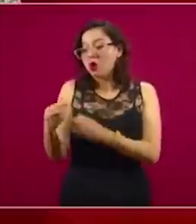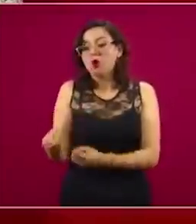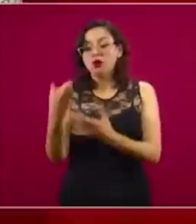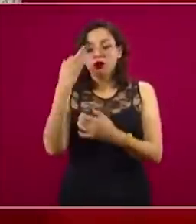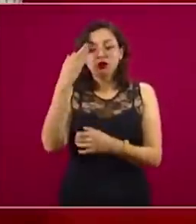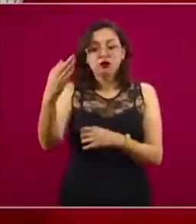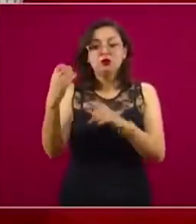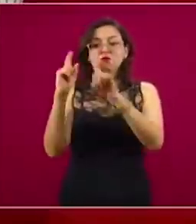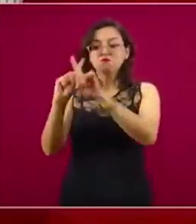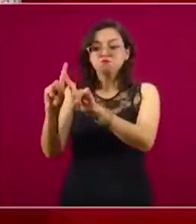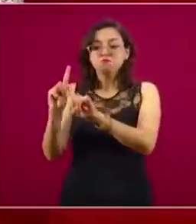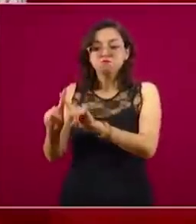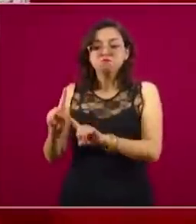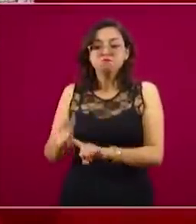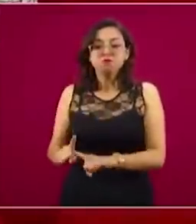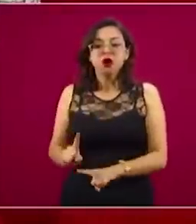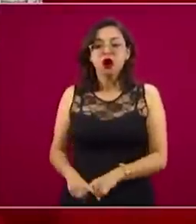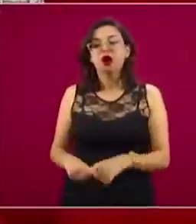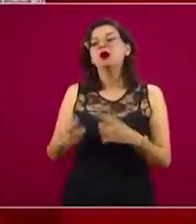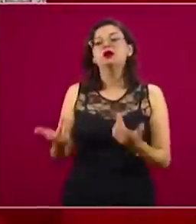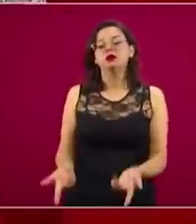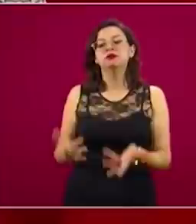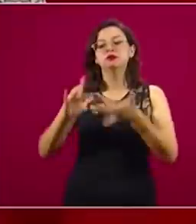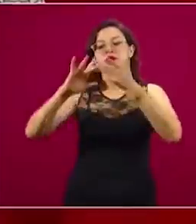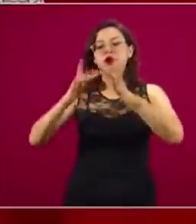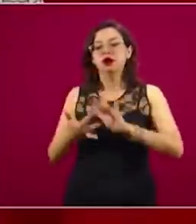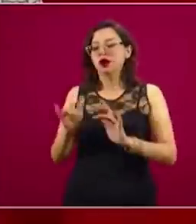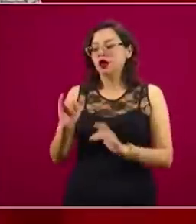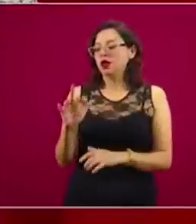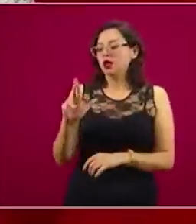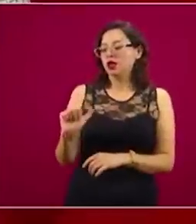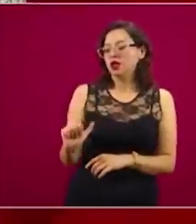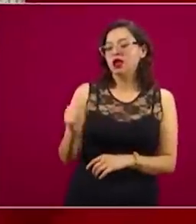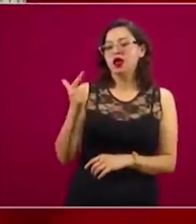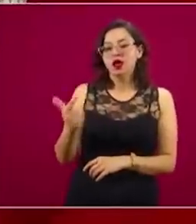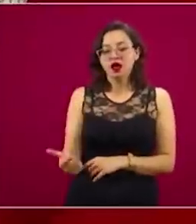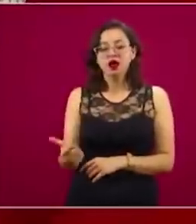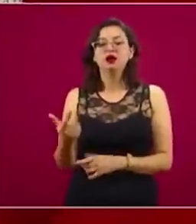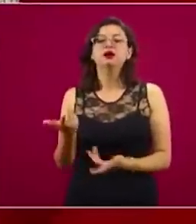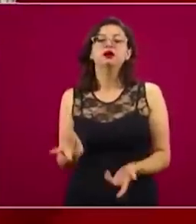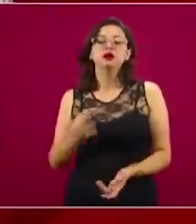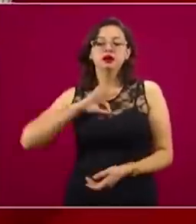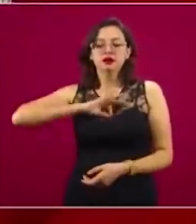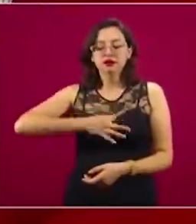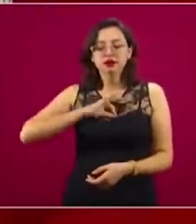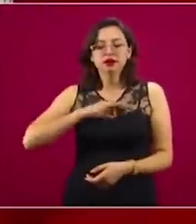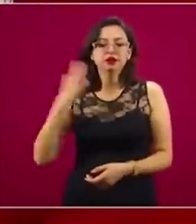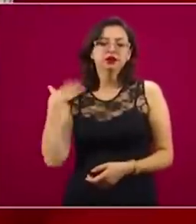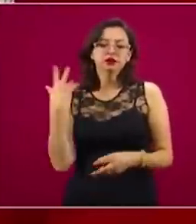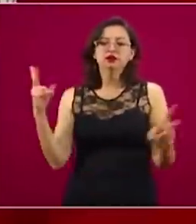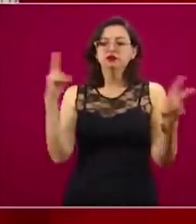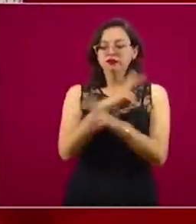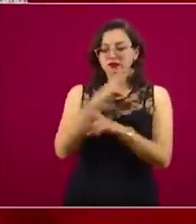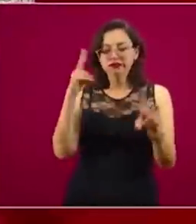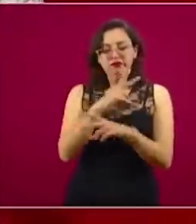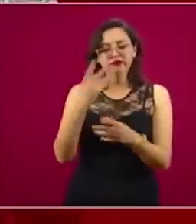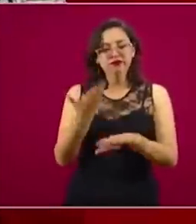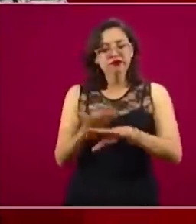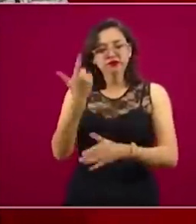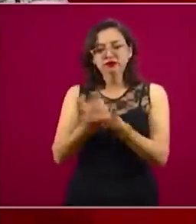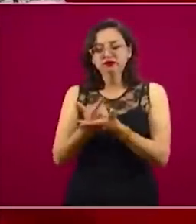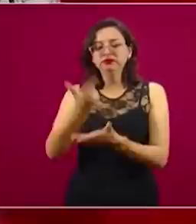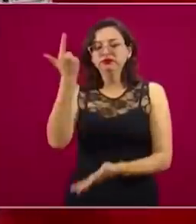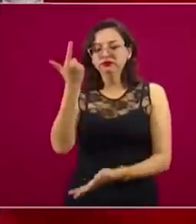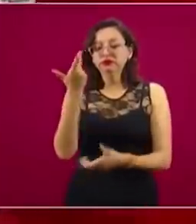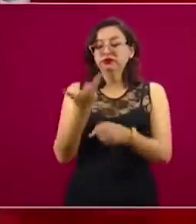etcétera, etcétera. Y es esta red IRAJ, IRAJ quiere decir infección respiratoria aguda grave, que nos da a nivel hospitalario el monitoreo